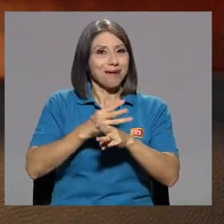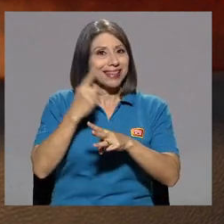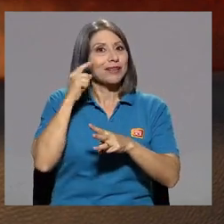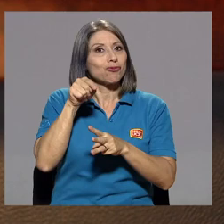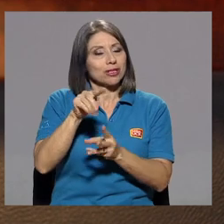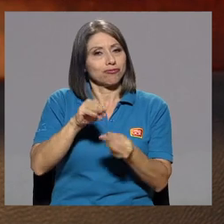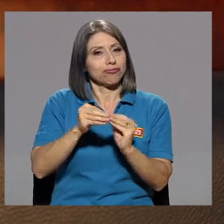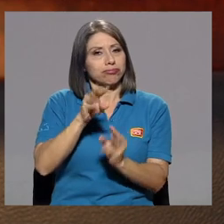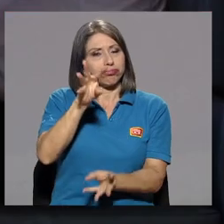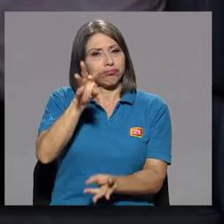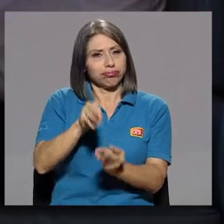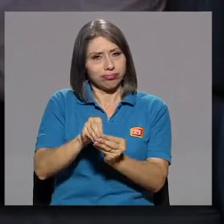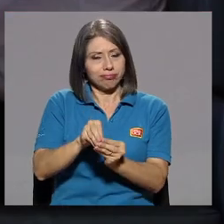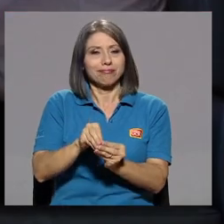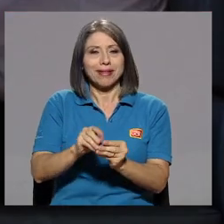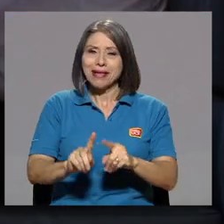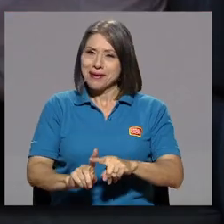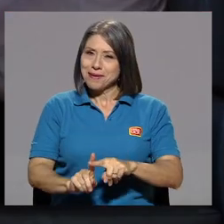era de números.